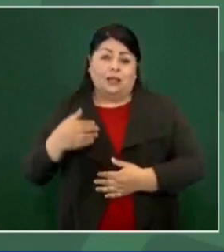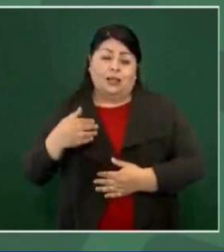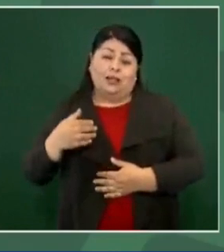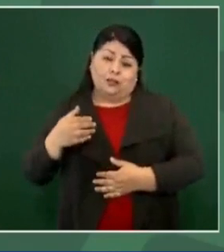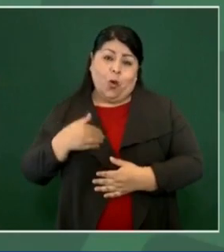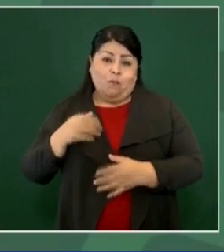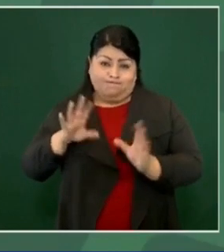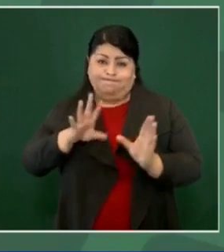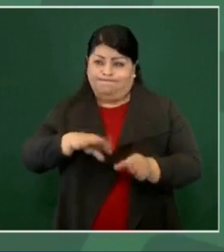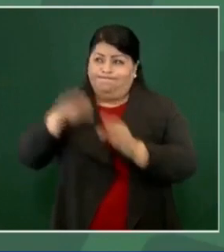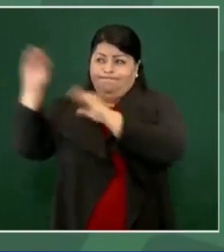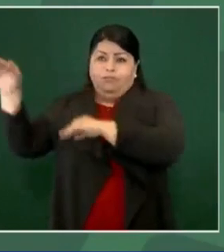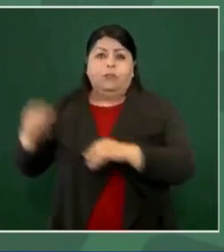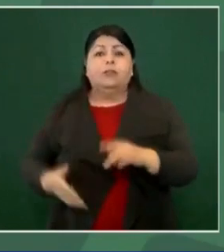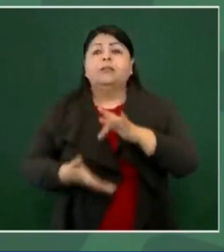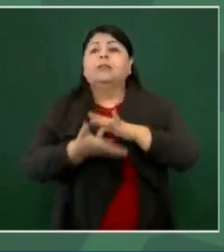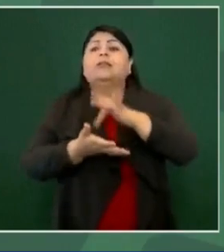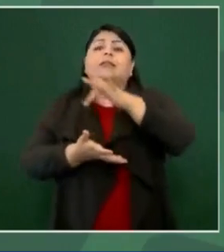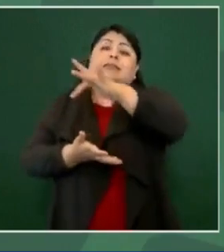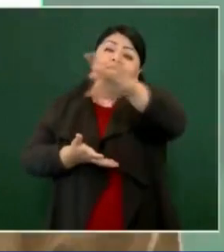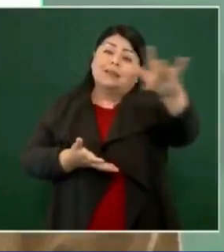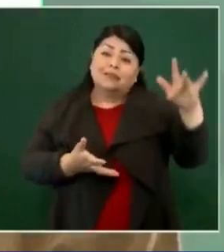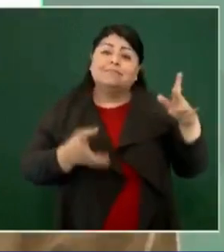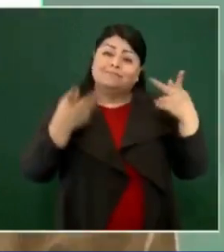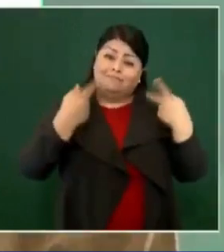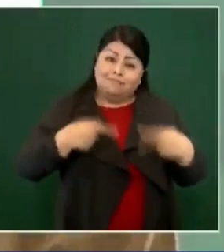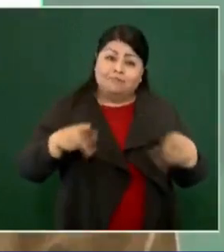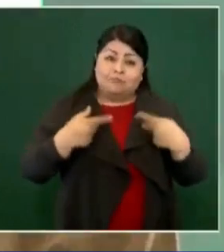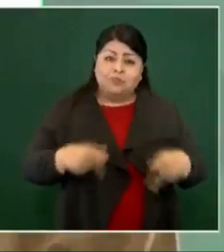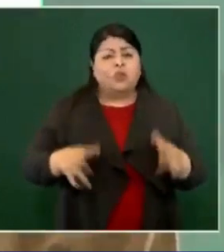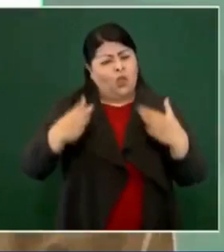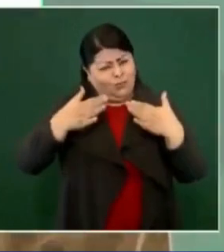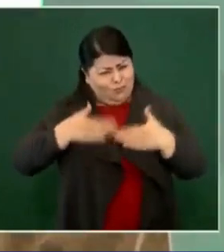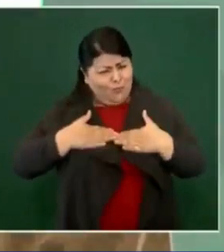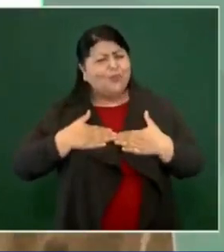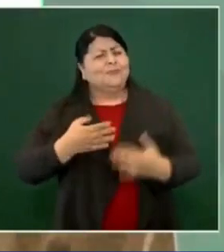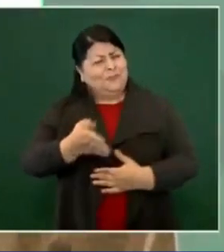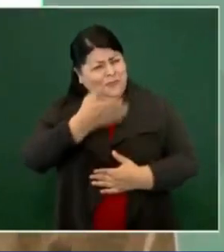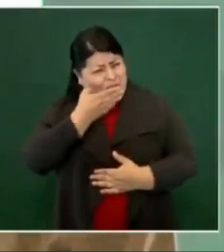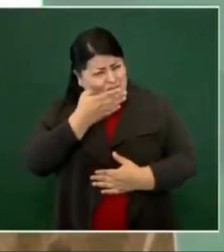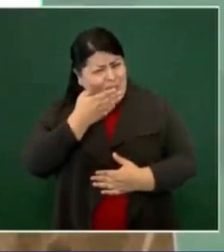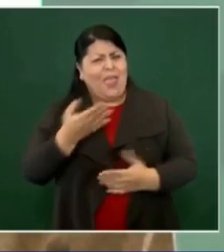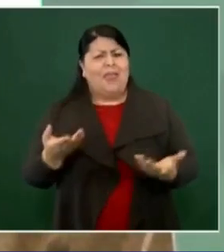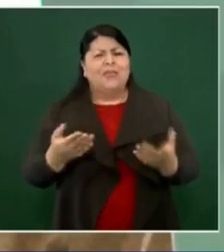mucho a la gente. Gracias. bien y de buenas.